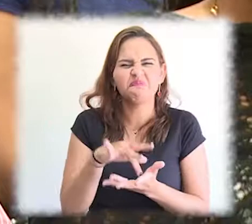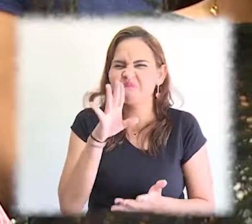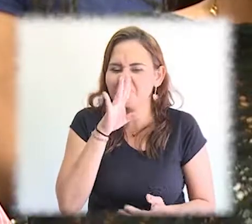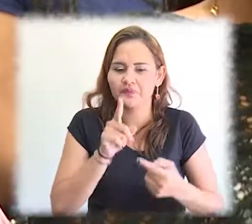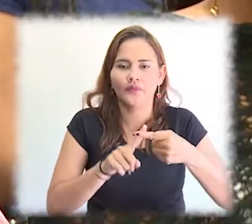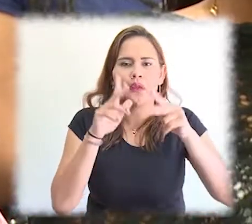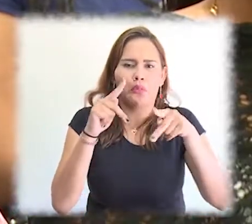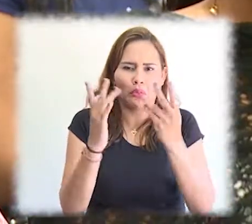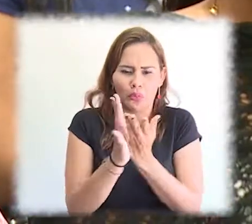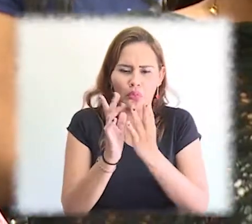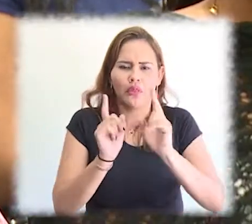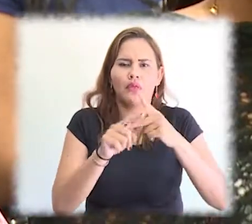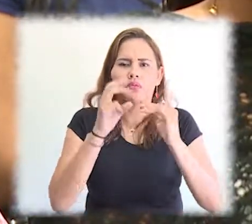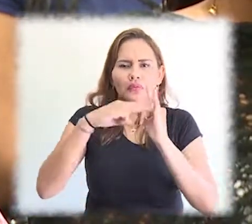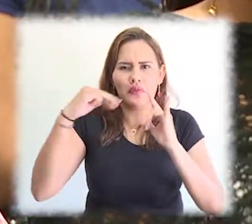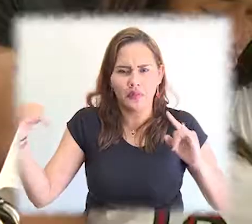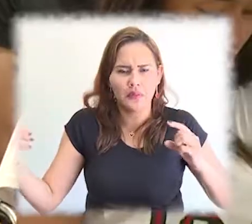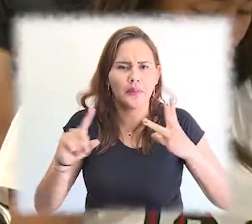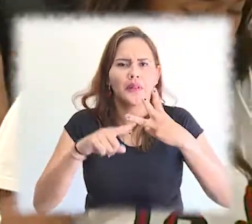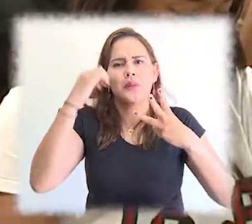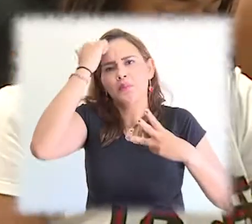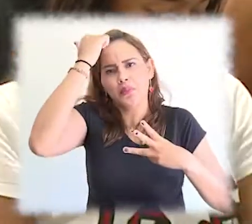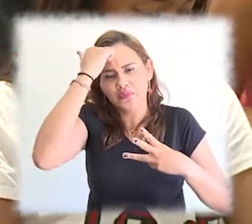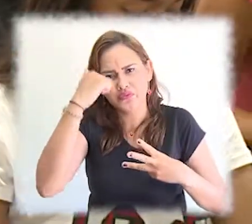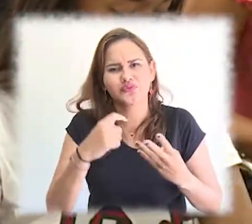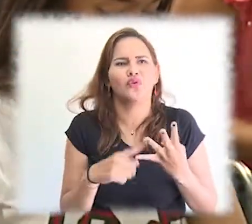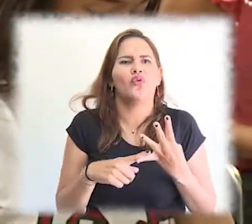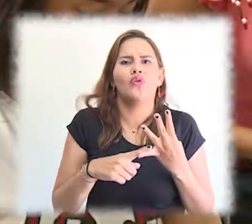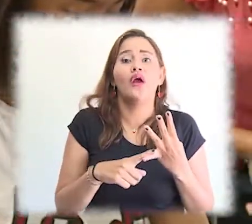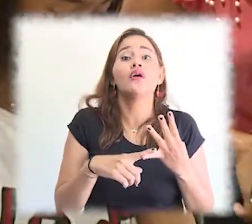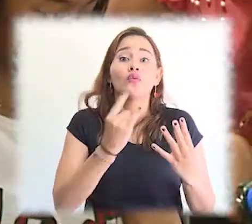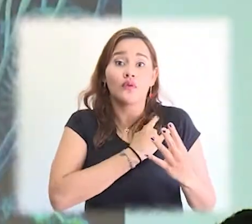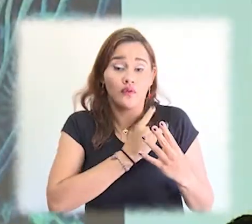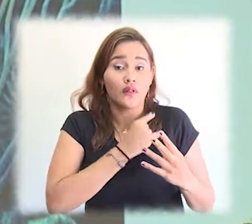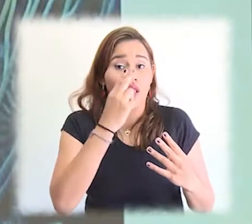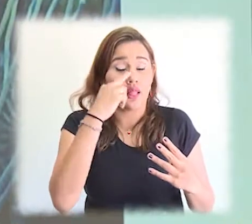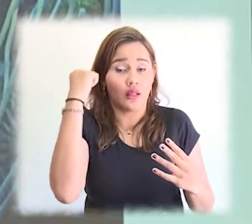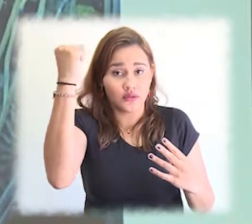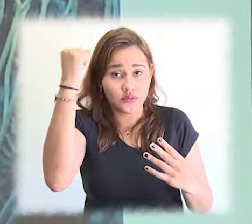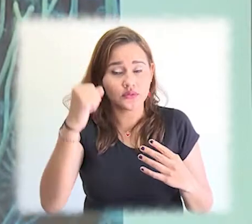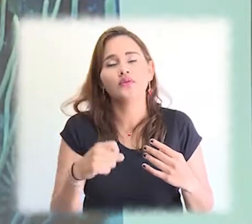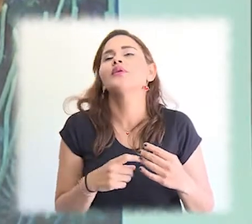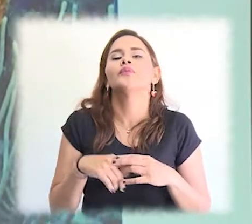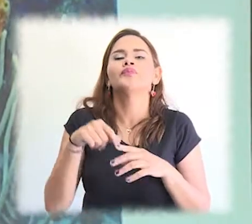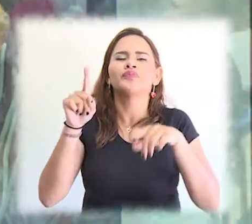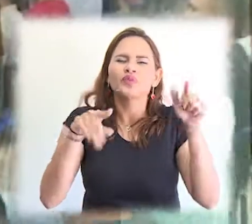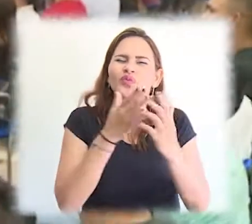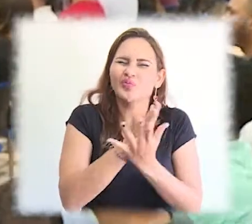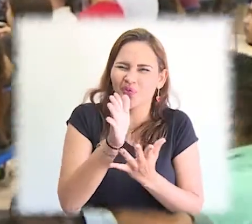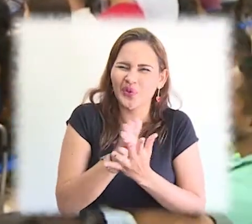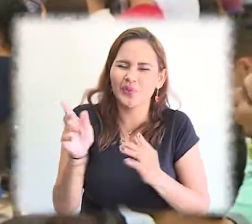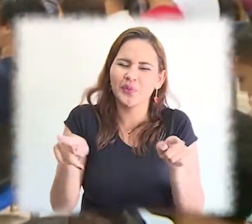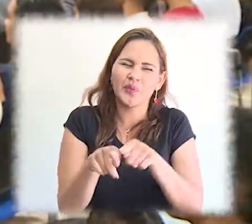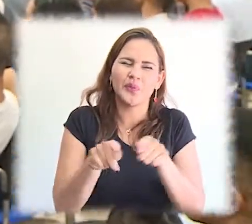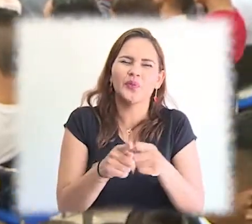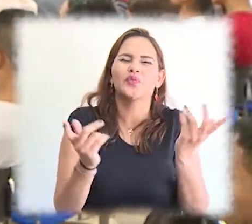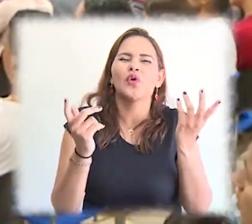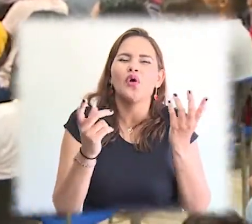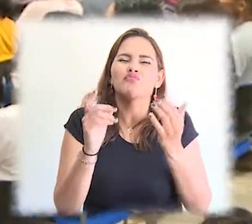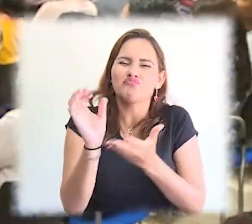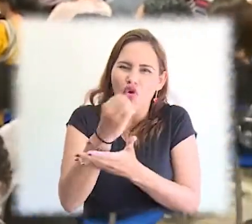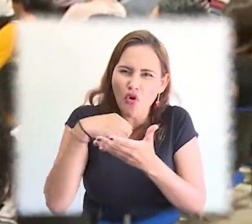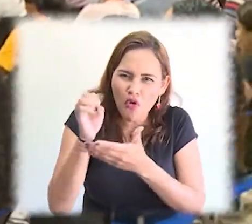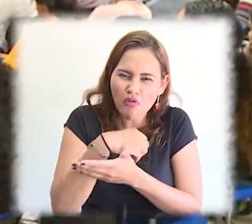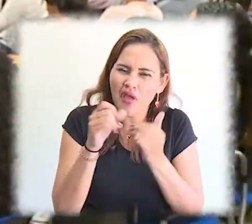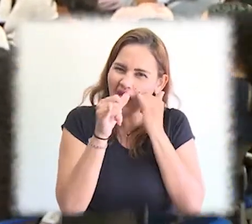estudiantes de programas como Biología e Ingeniería Ambiental, también se insertó sobre contaminación marina en el Caribe, la